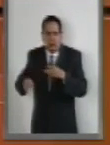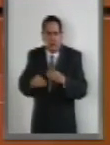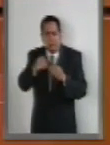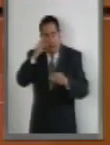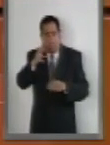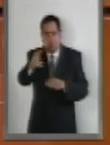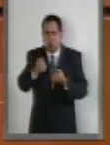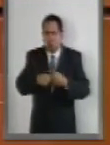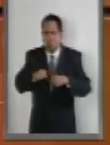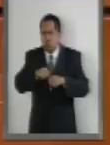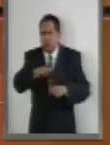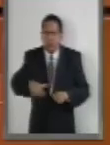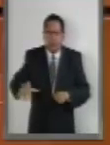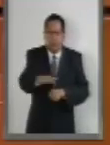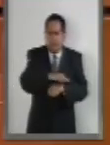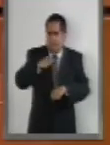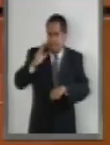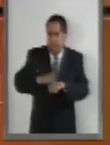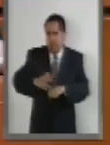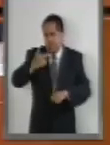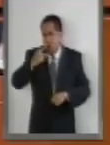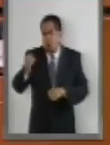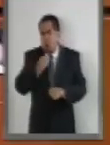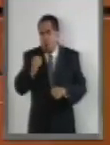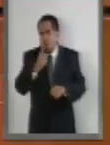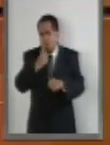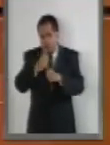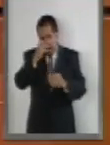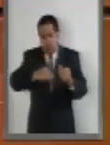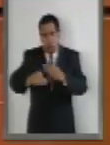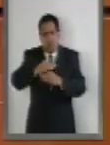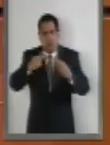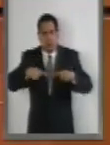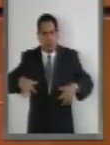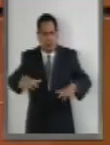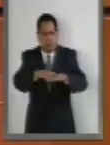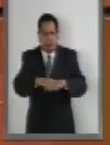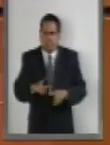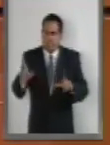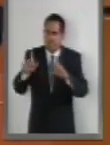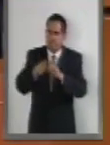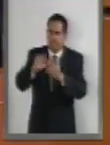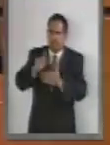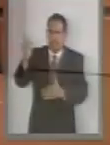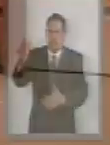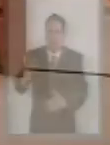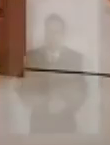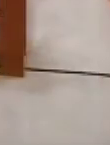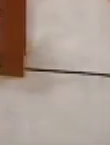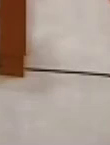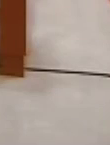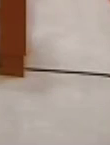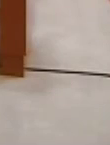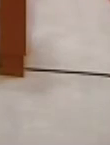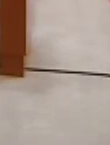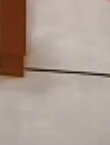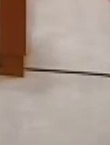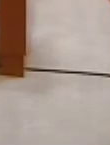sociedad con más y mejores oportunidades para todas y todos. Es cuanto. Muchísimas gracias. Gracias.